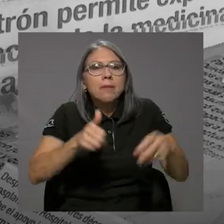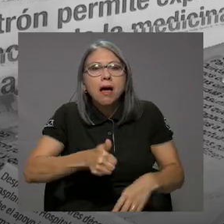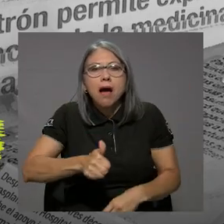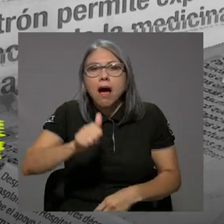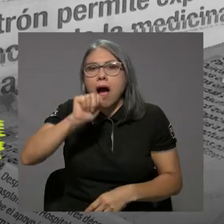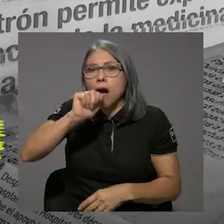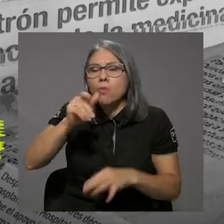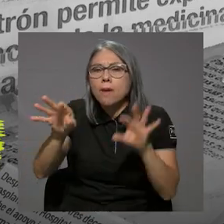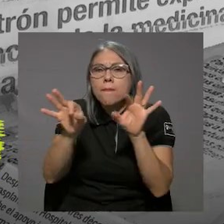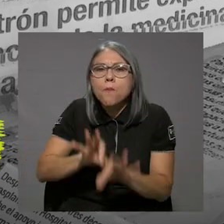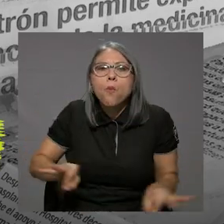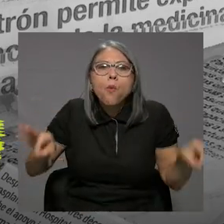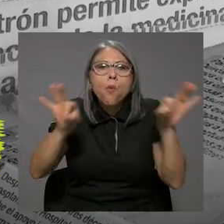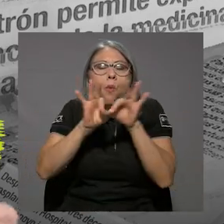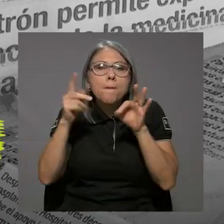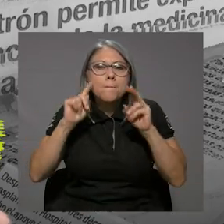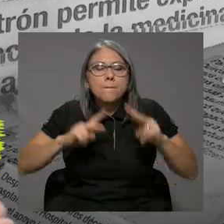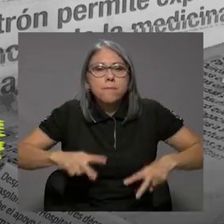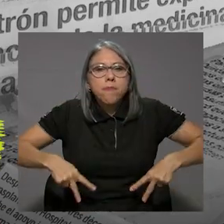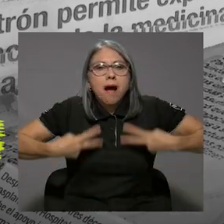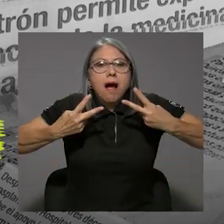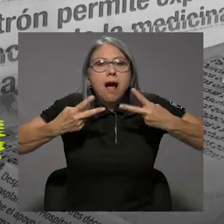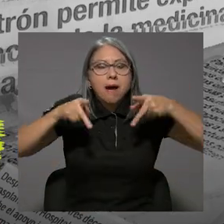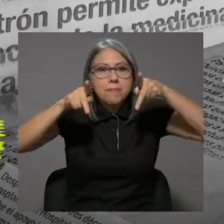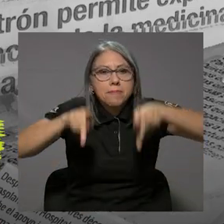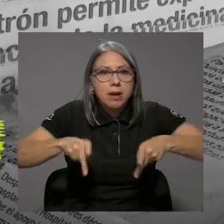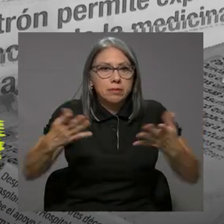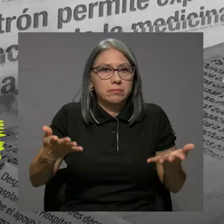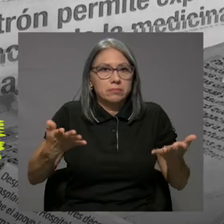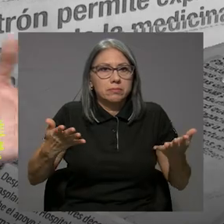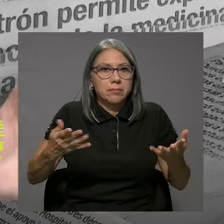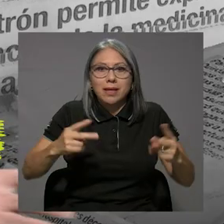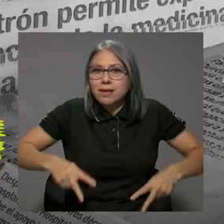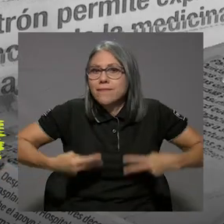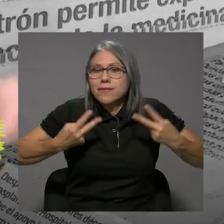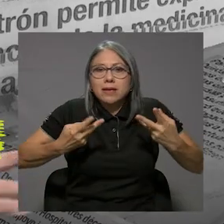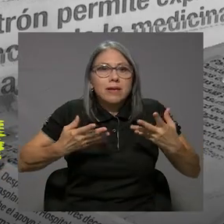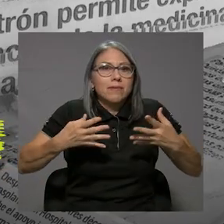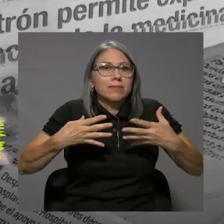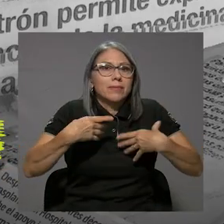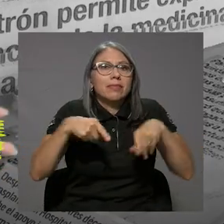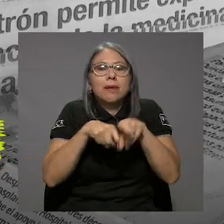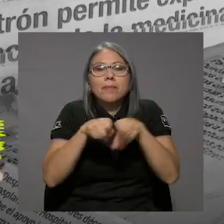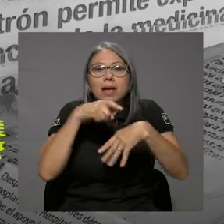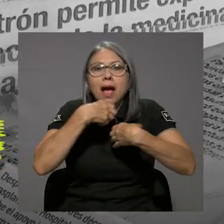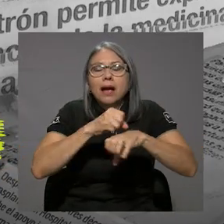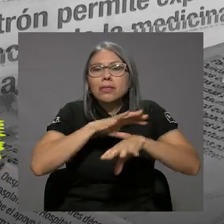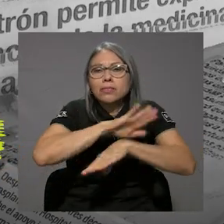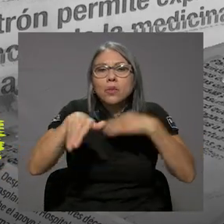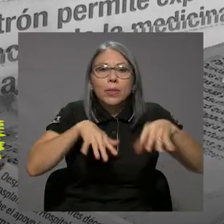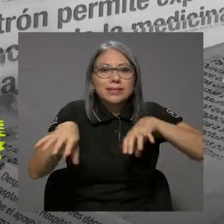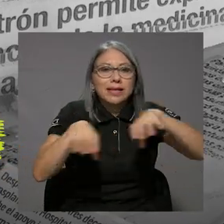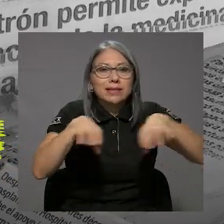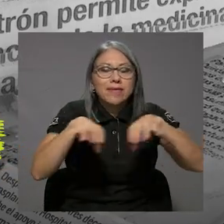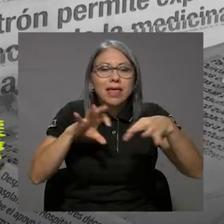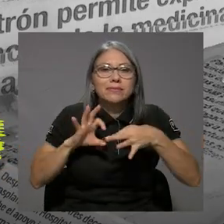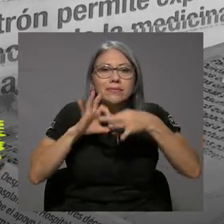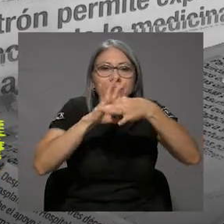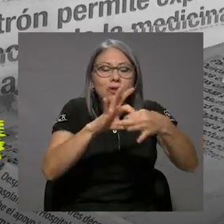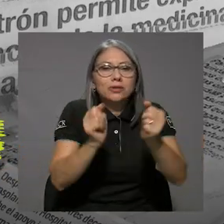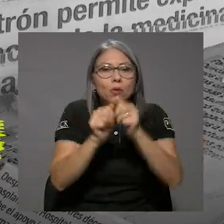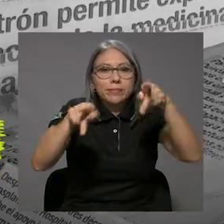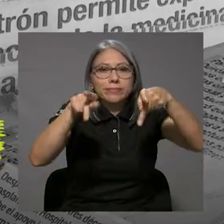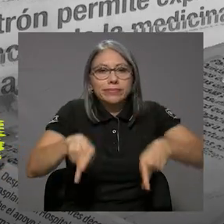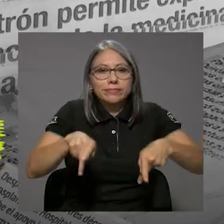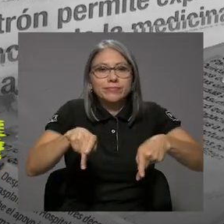que es vital para la sobrevivencia del ser humano y de todas las actividades alrededor del ser humano. Bueno, hemos